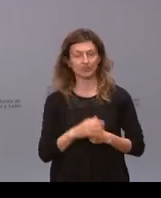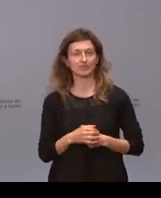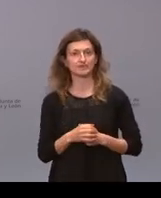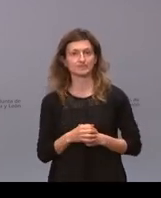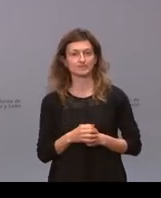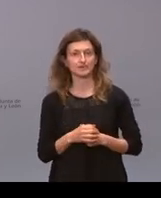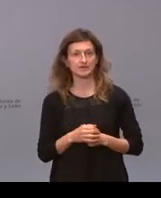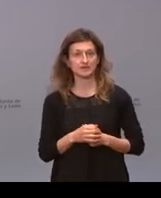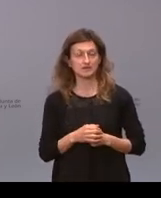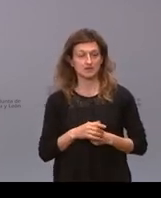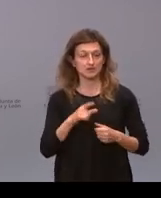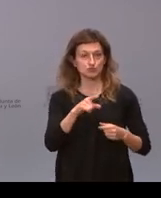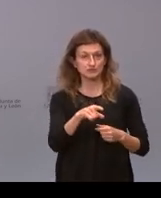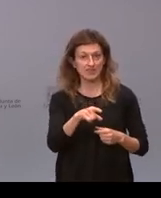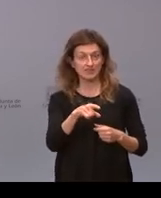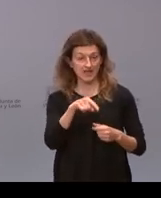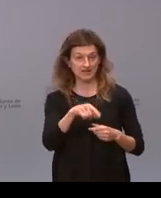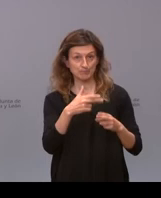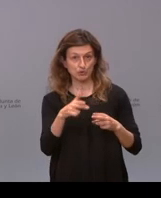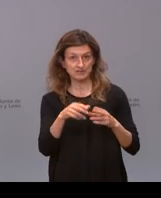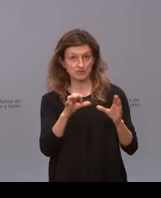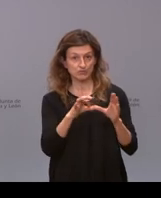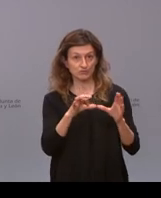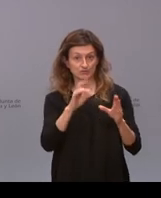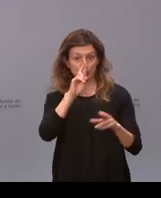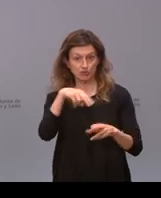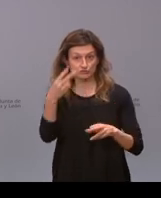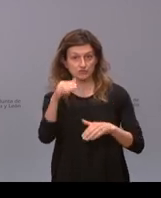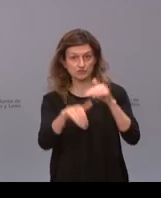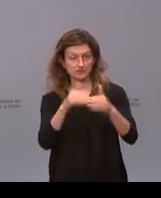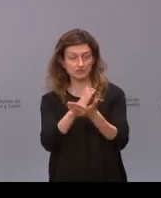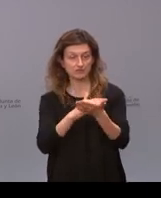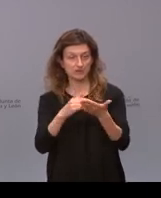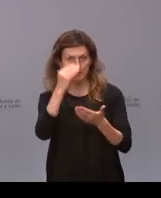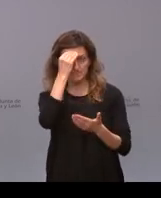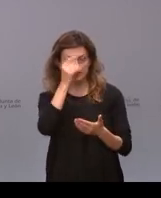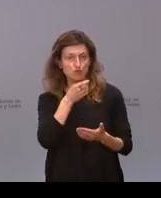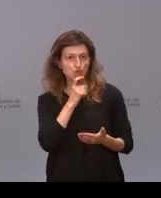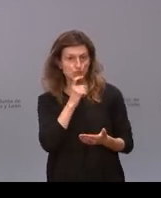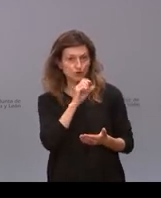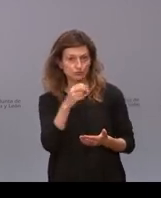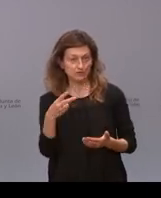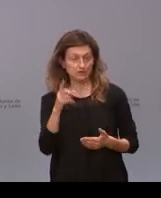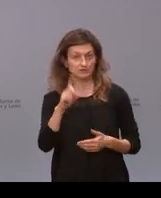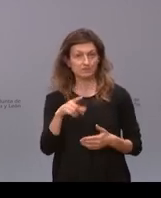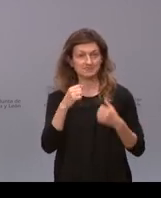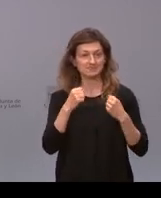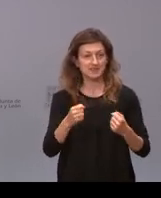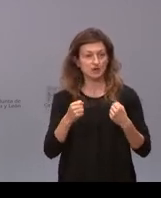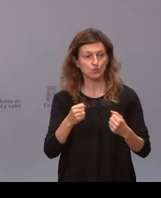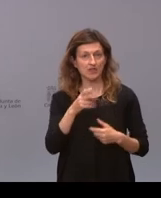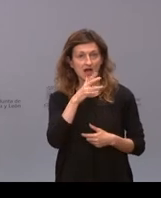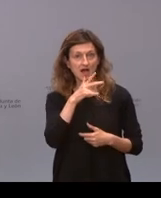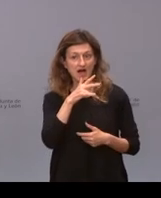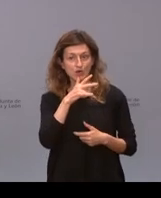salud de su partido en la comunidad para dentro de dos años las elecciones autonómicas en castilla y león y cuál es la salud que goza ahora mismo